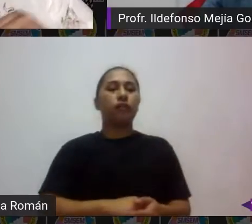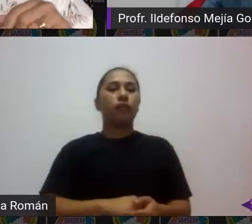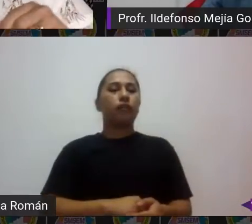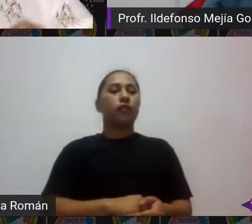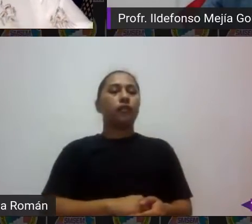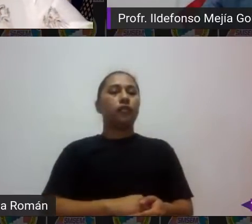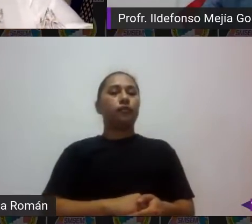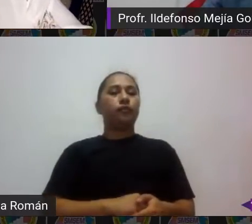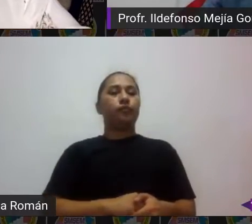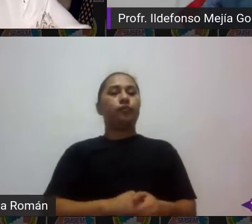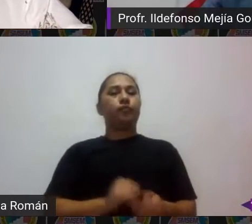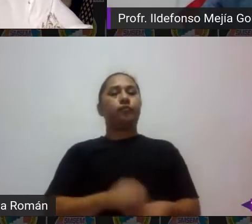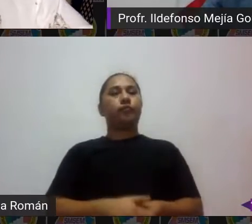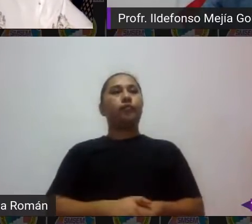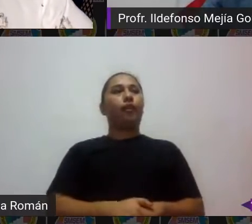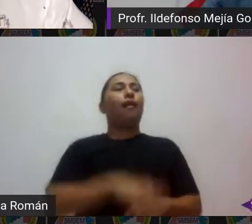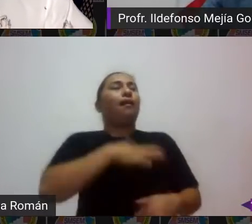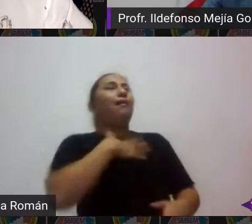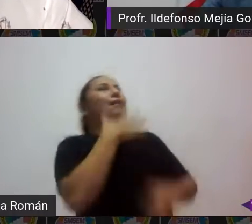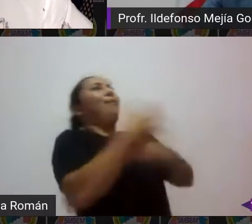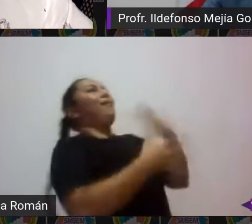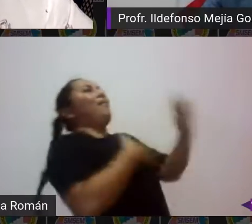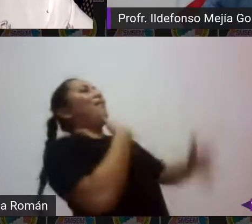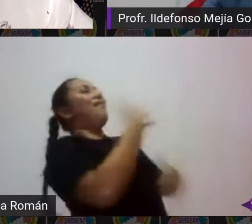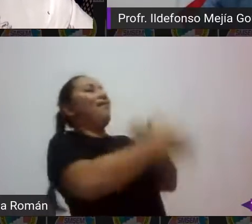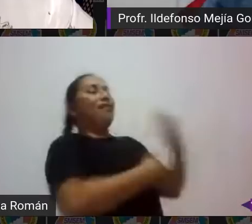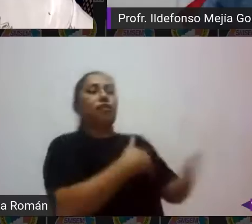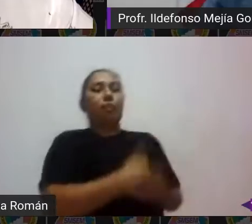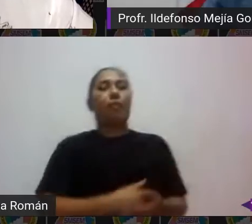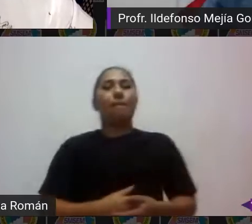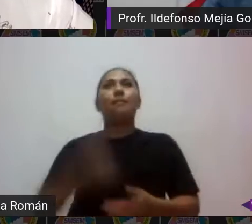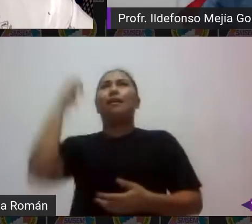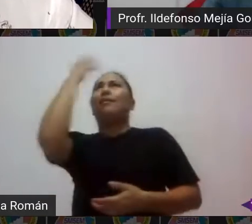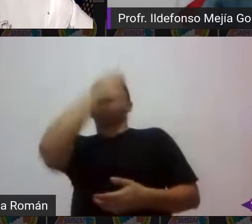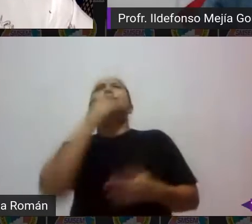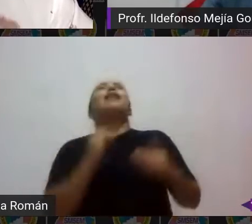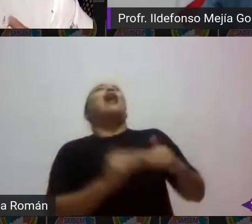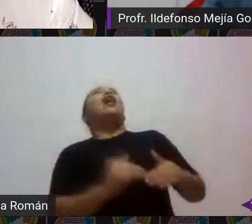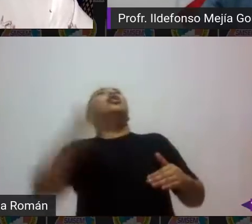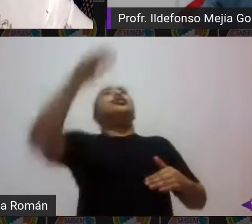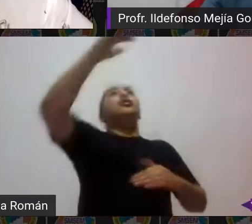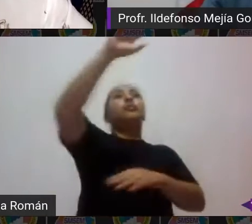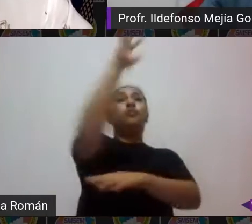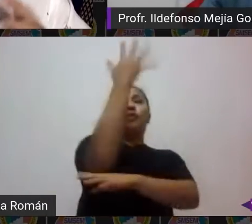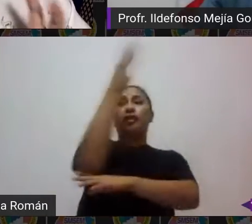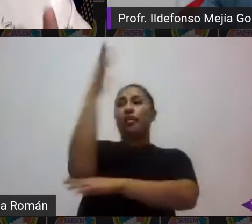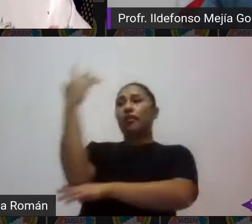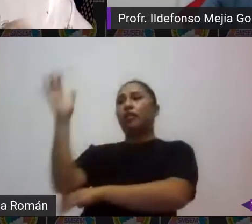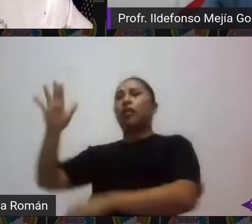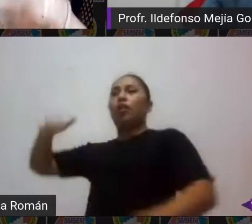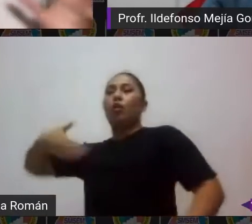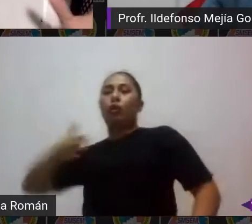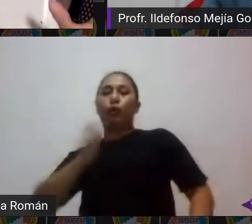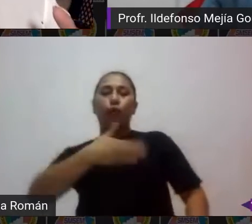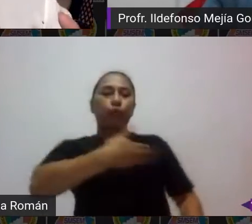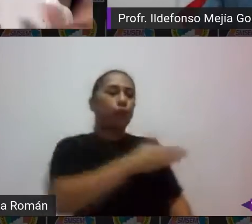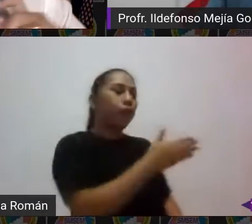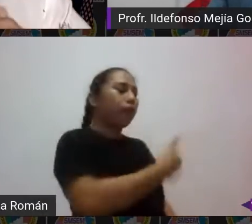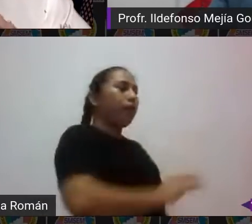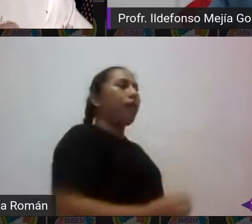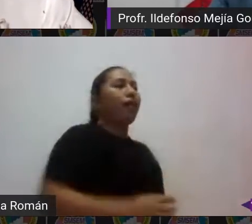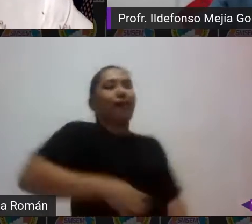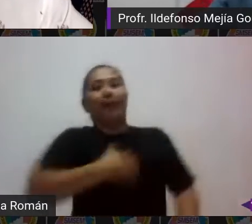como ese meme que hacen que el examen es subir al árbol y ponen a un pececito a un changuito a una